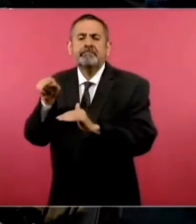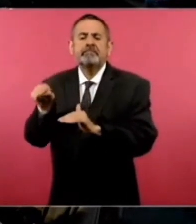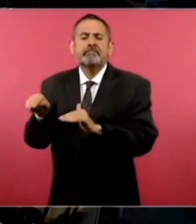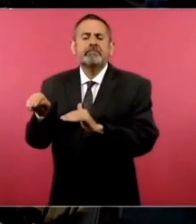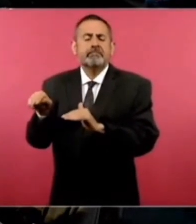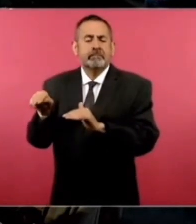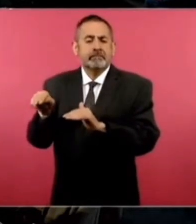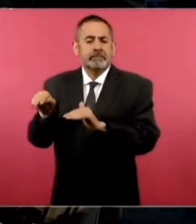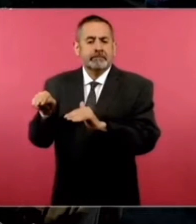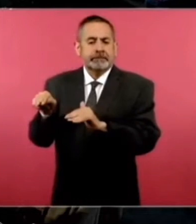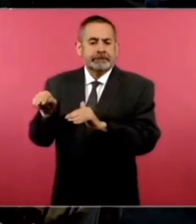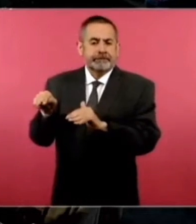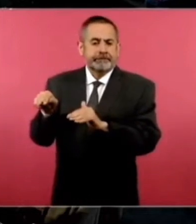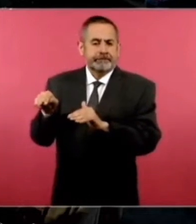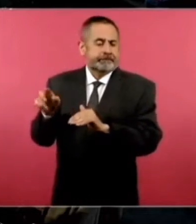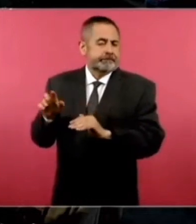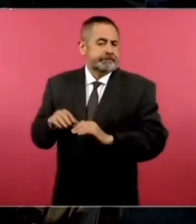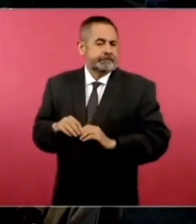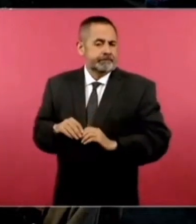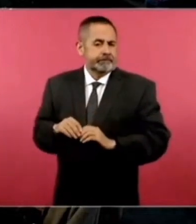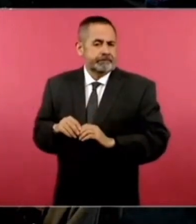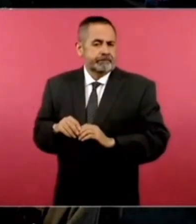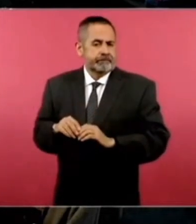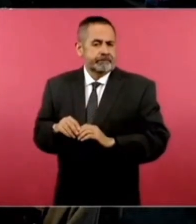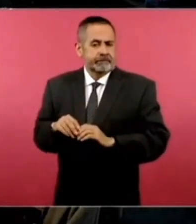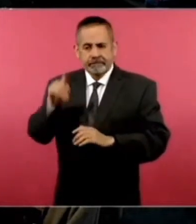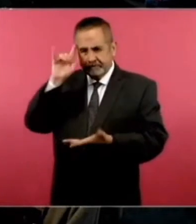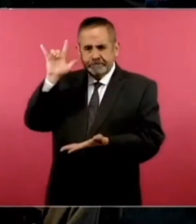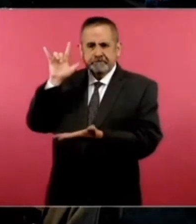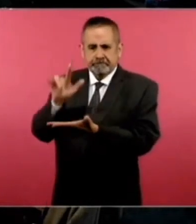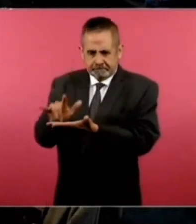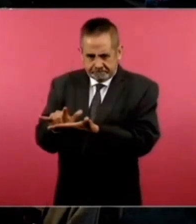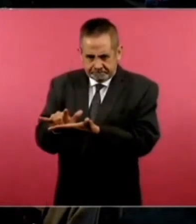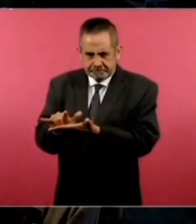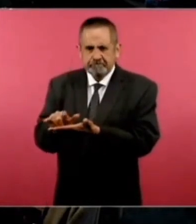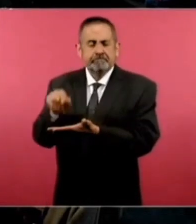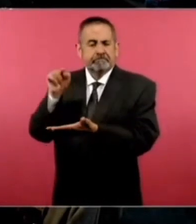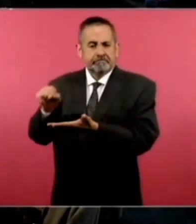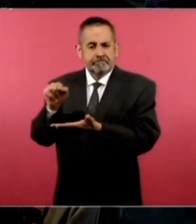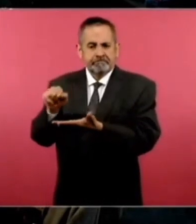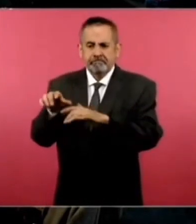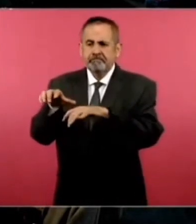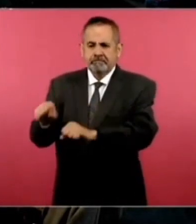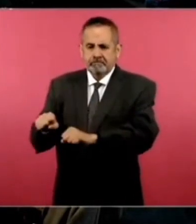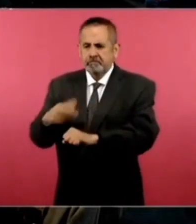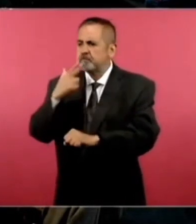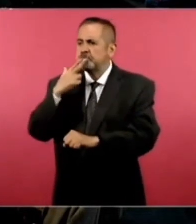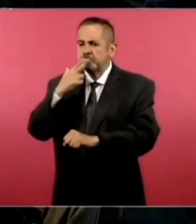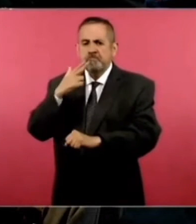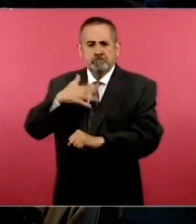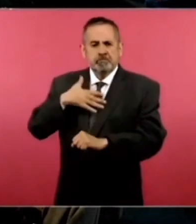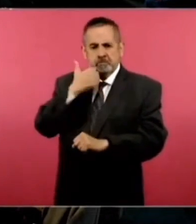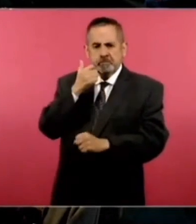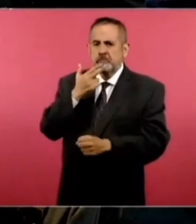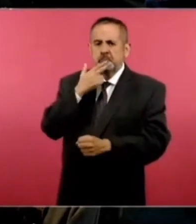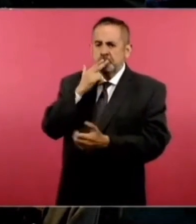aterrizar y ser utilizado,